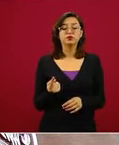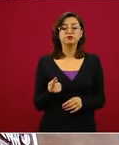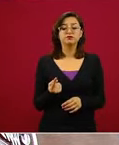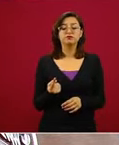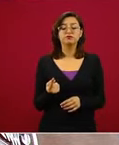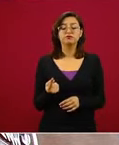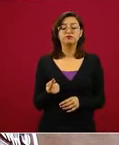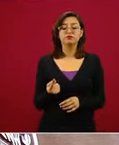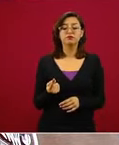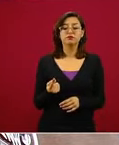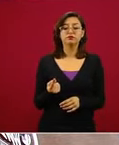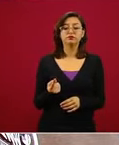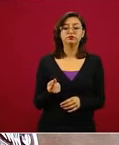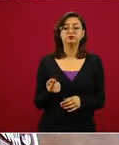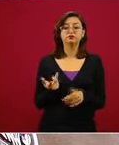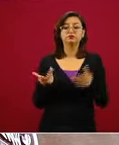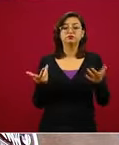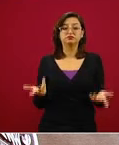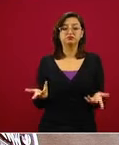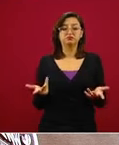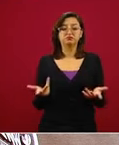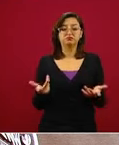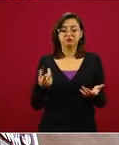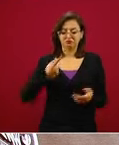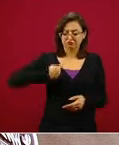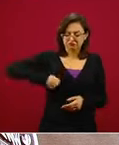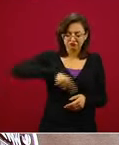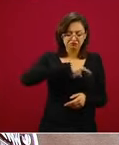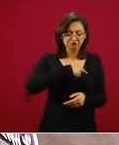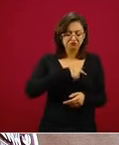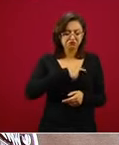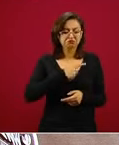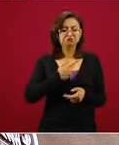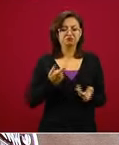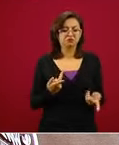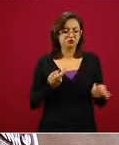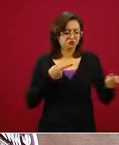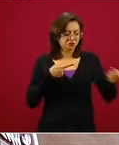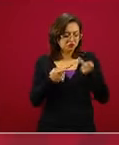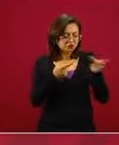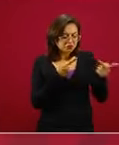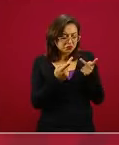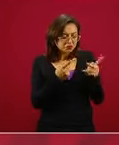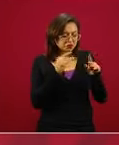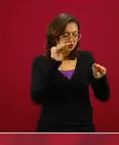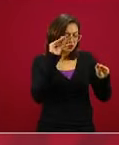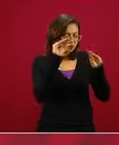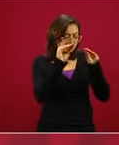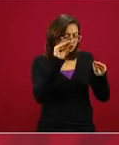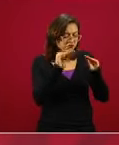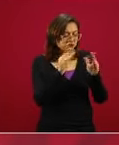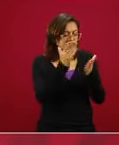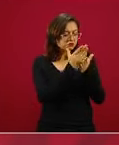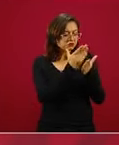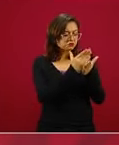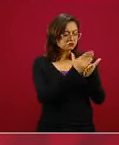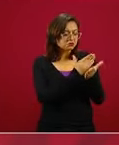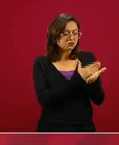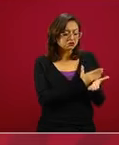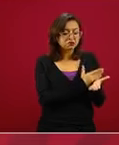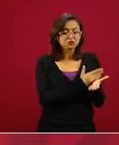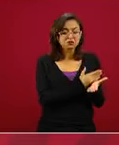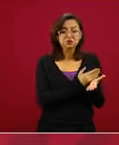es la gente la que permite